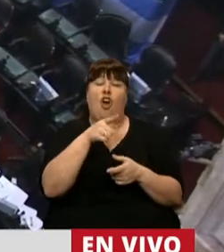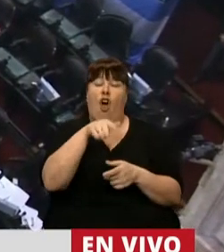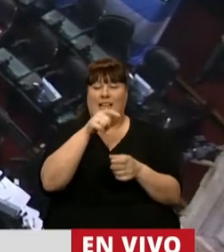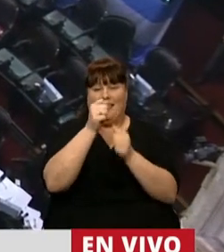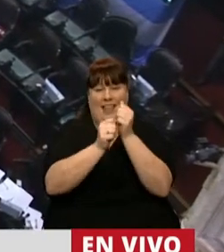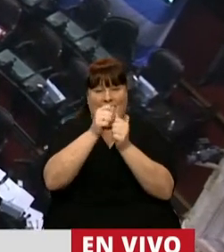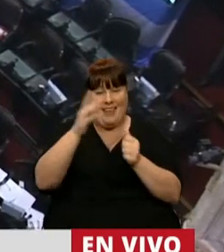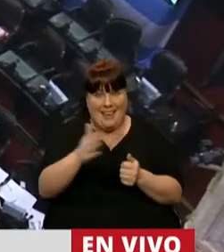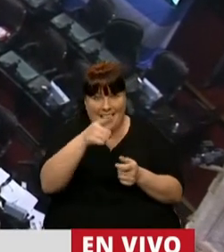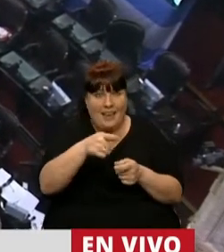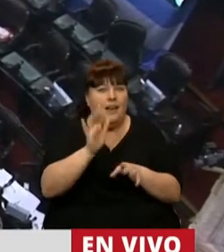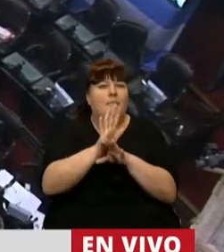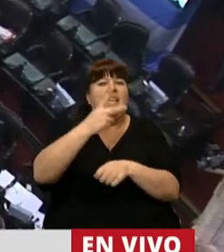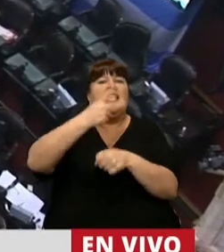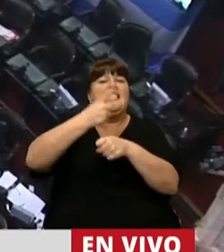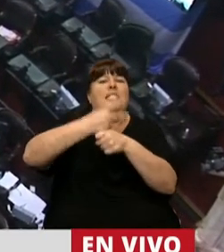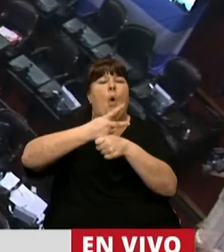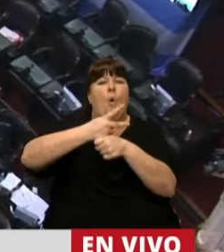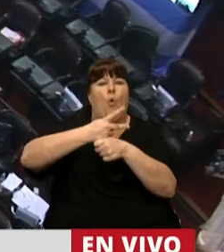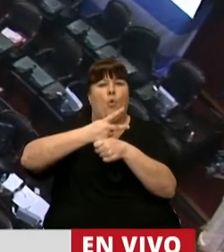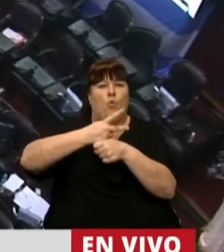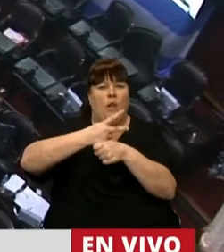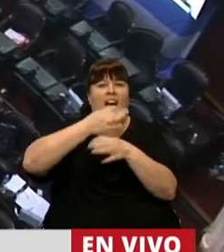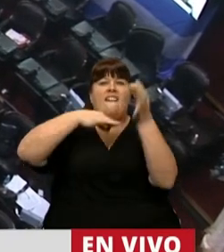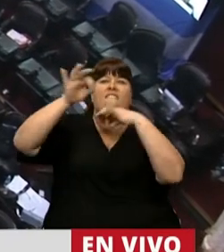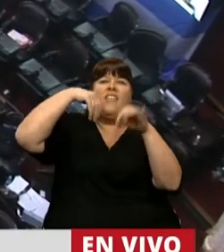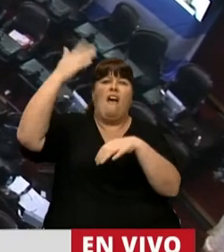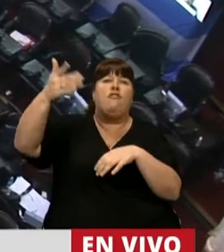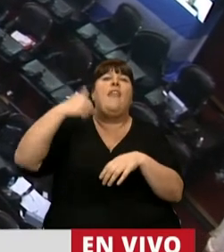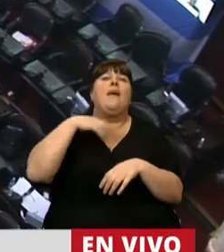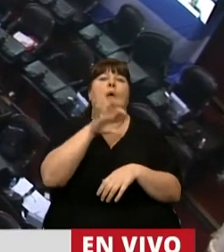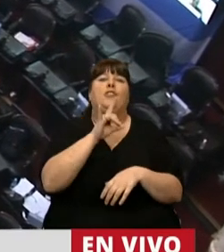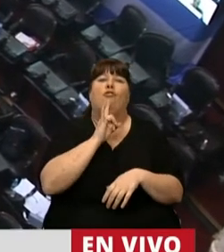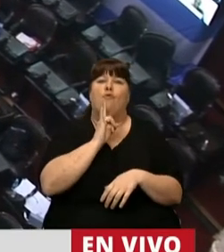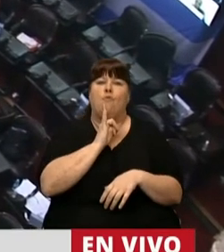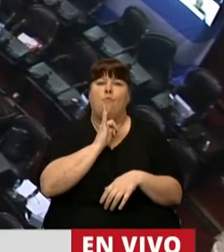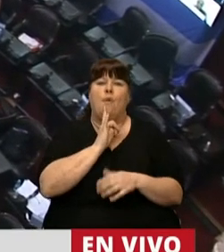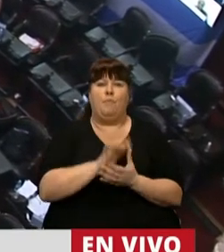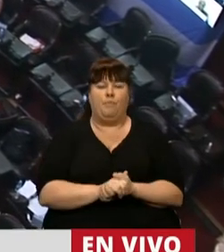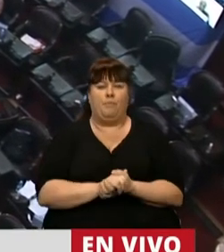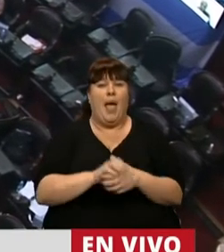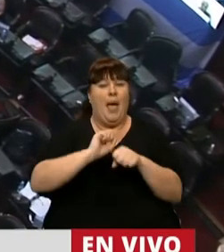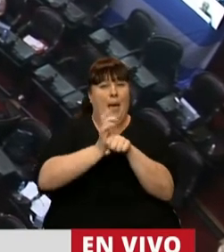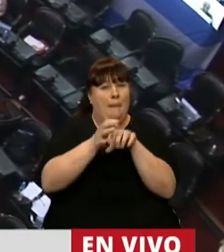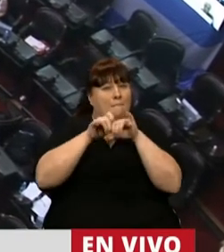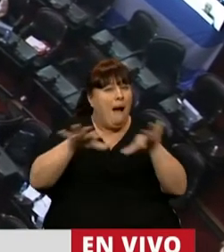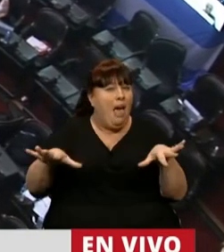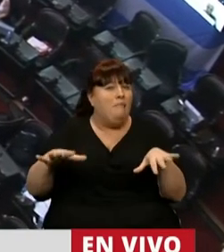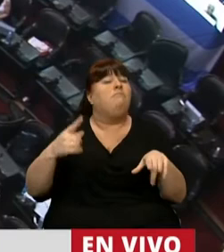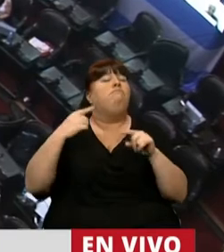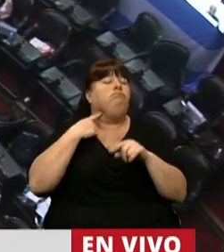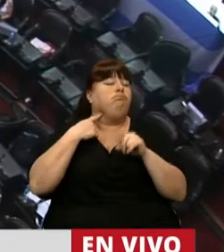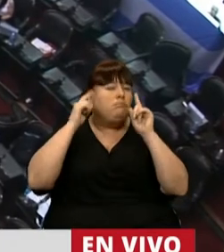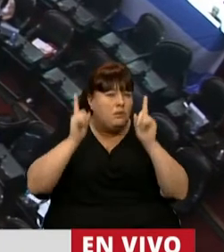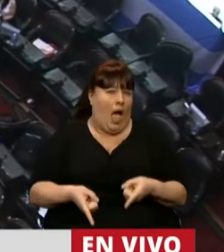materia en el rubro como la segunda de exportación en mi provincia. La pandemia ha afectado